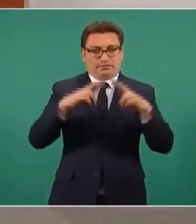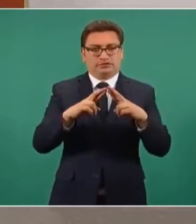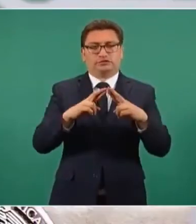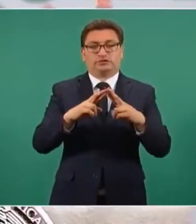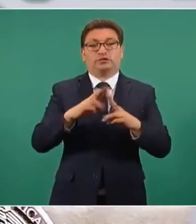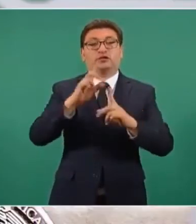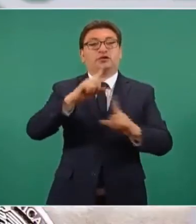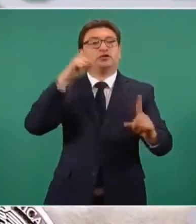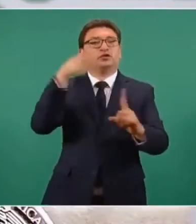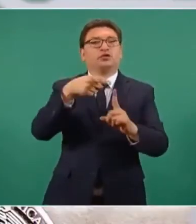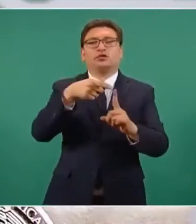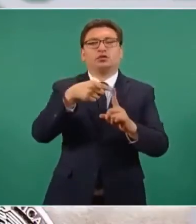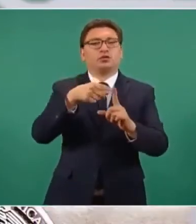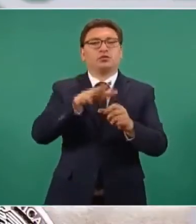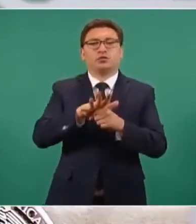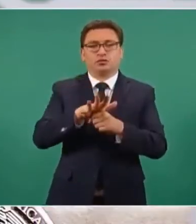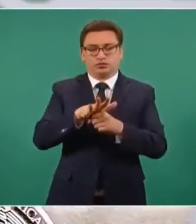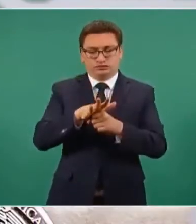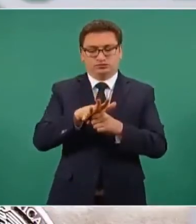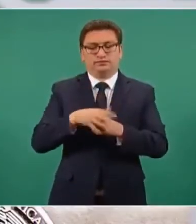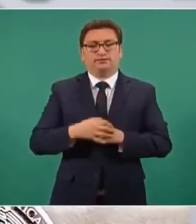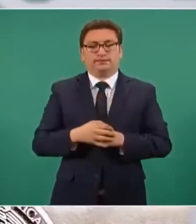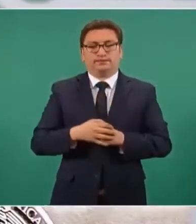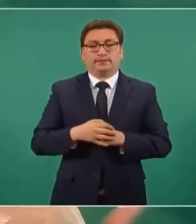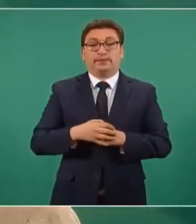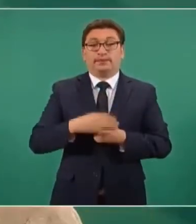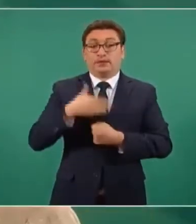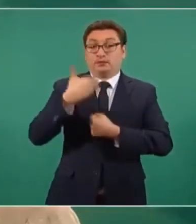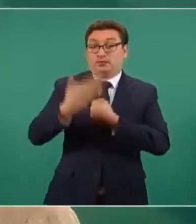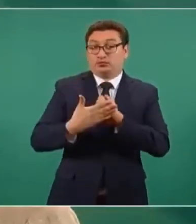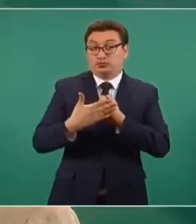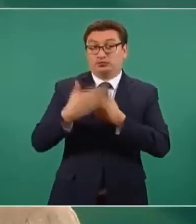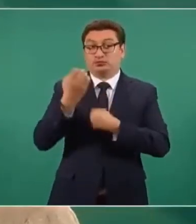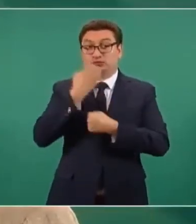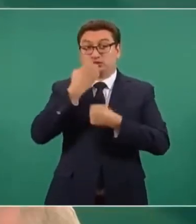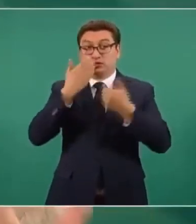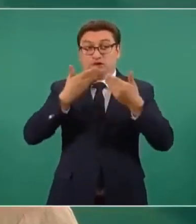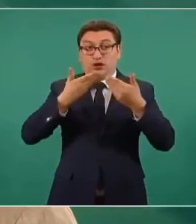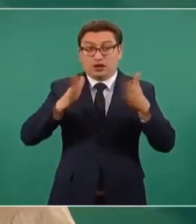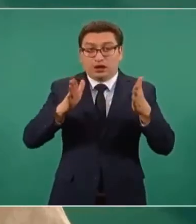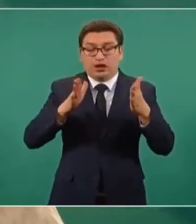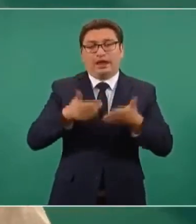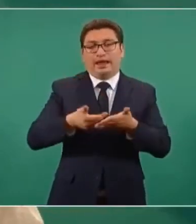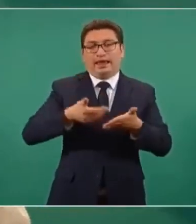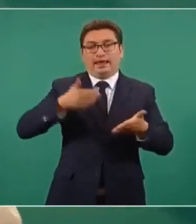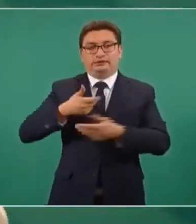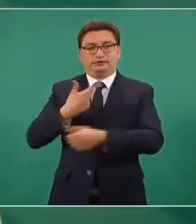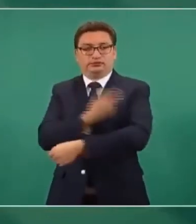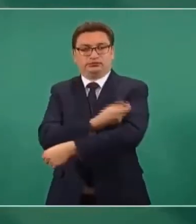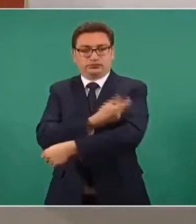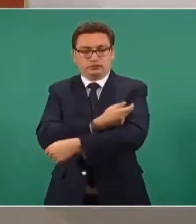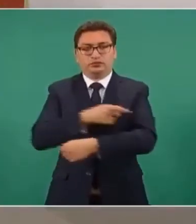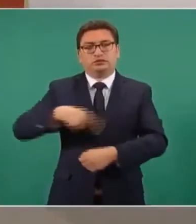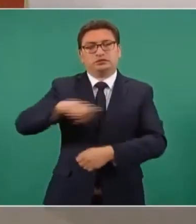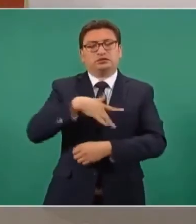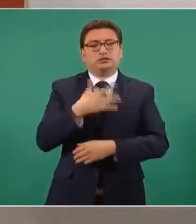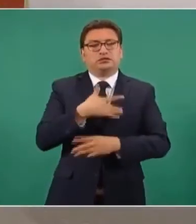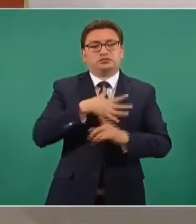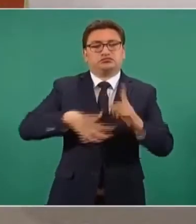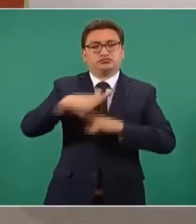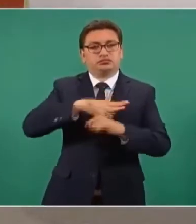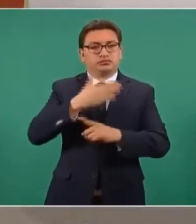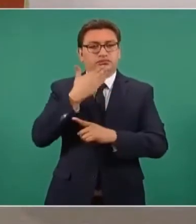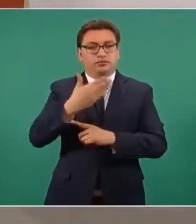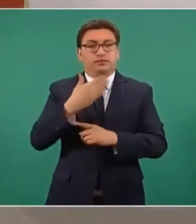objetivo, tener condiciones favorables para reabrir las aulas y restituir los servicios en